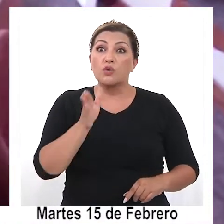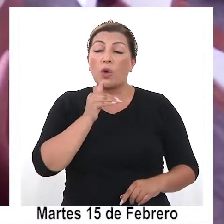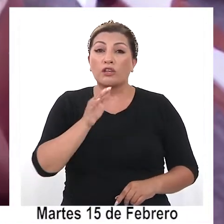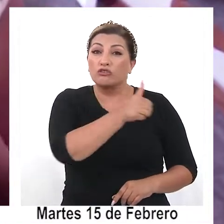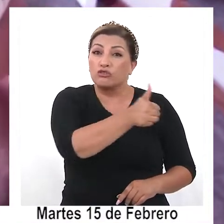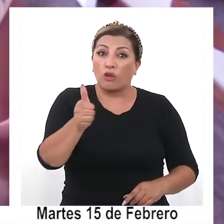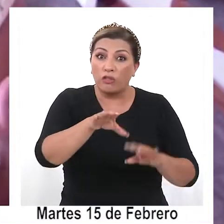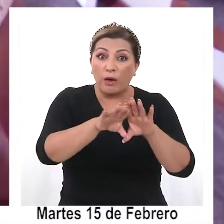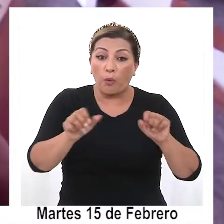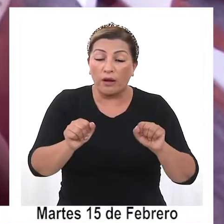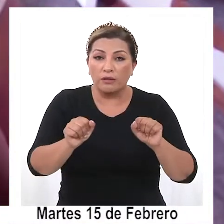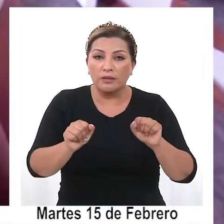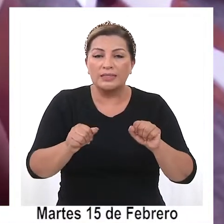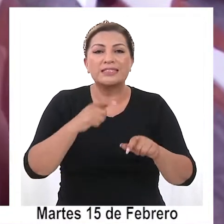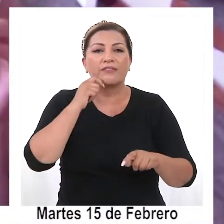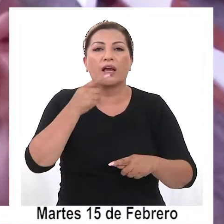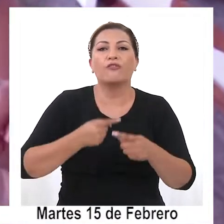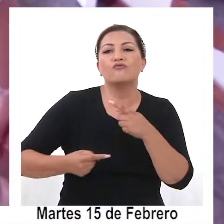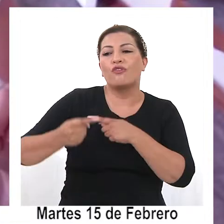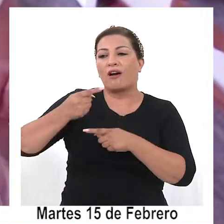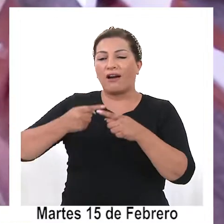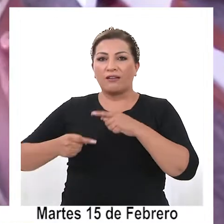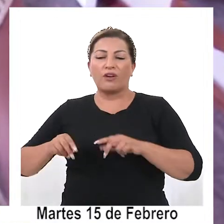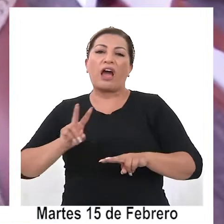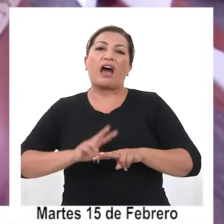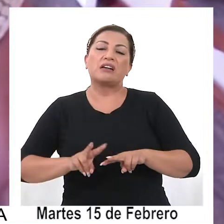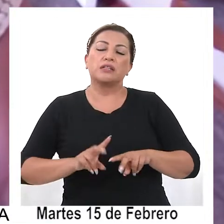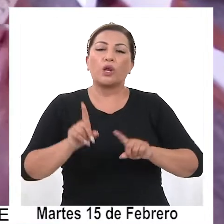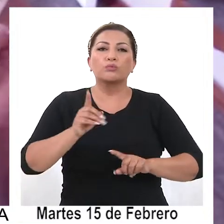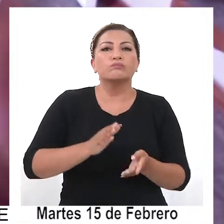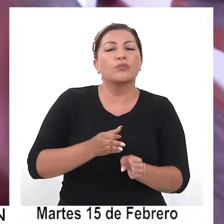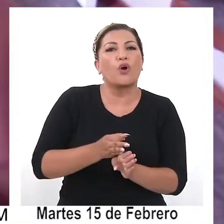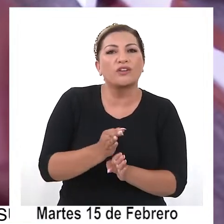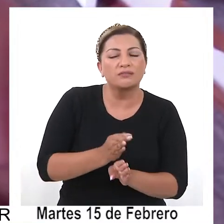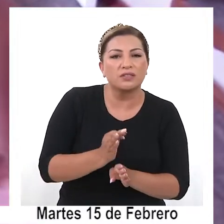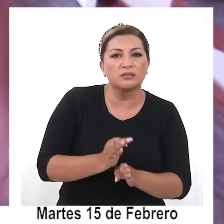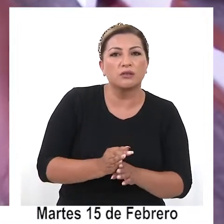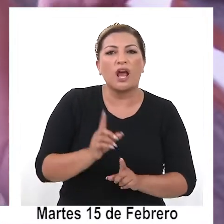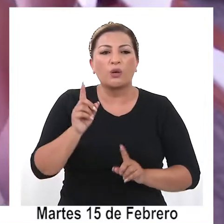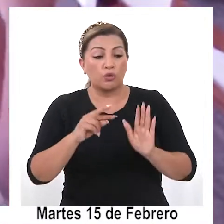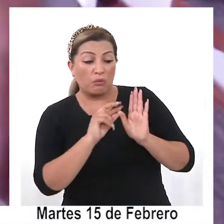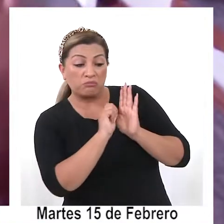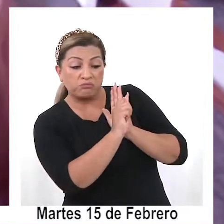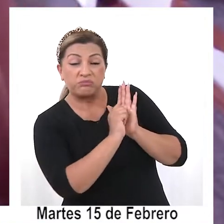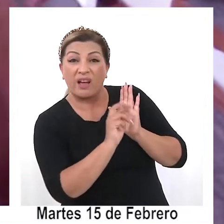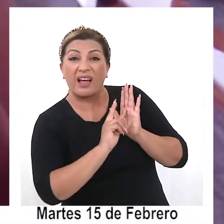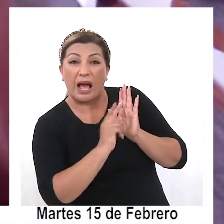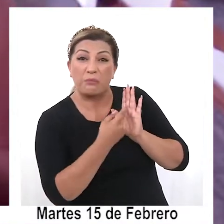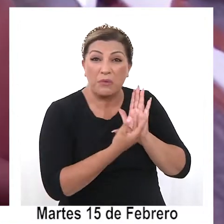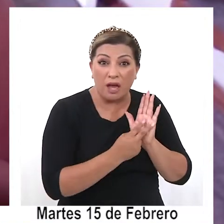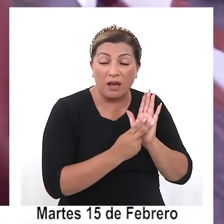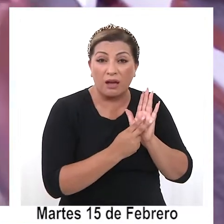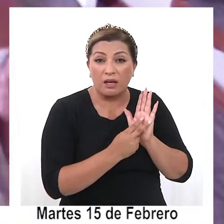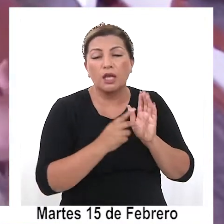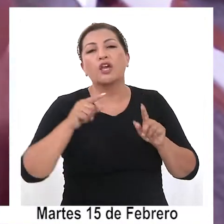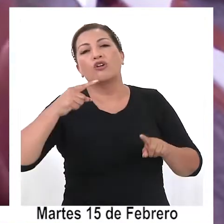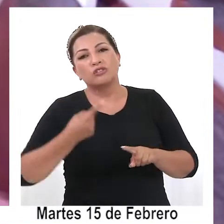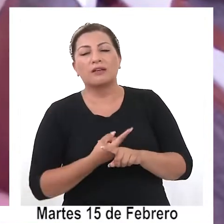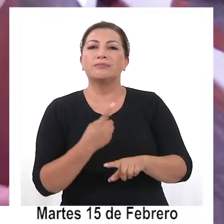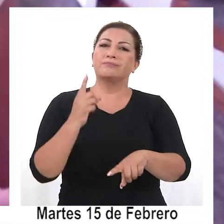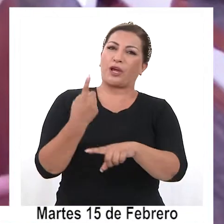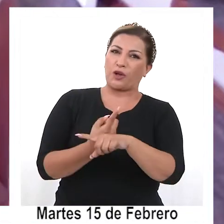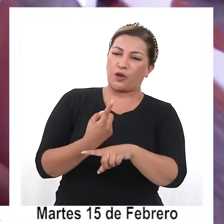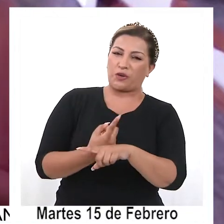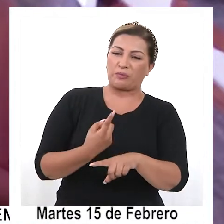constituyentes pueden hacer sugerencias, decir, esto puede mejorar en esto, puede cambiar en esto, y vuelve a la Comisión y se vuelve a discutir. Y